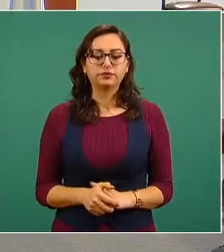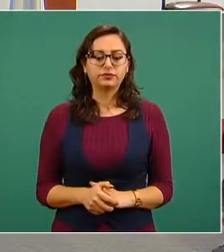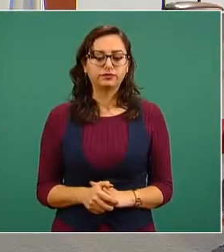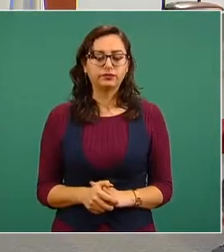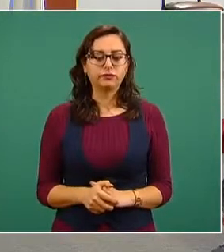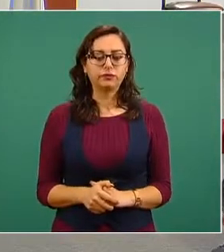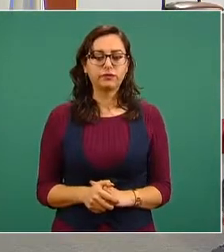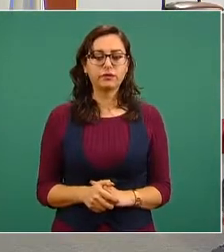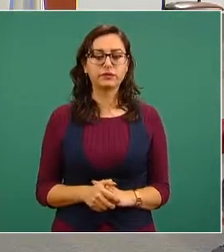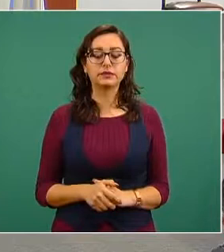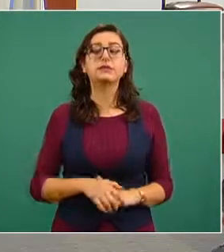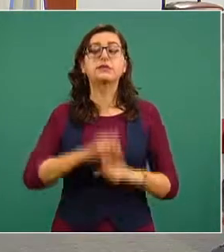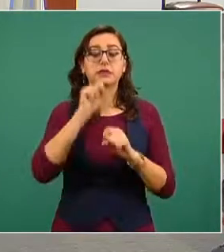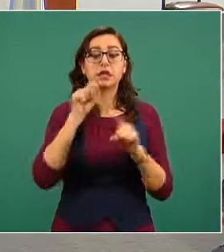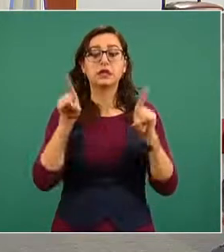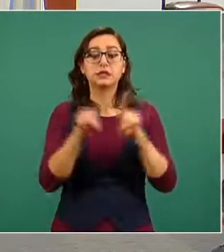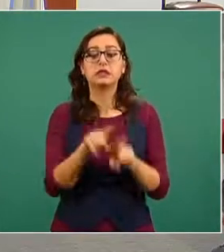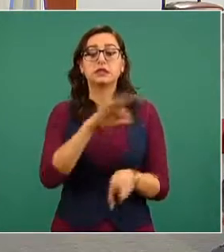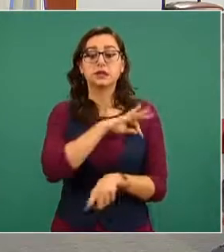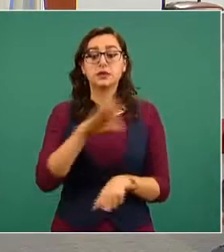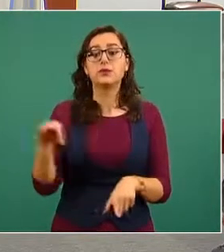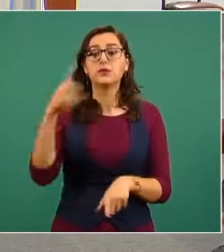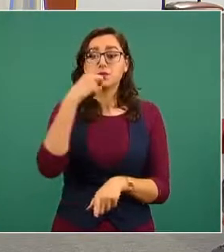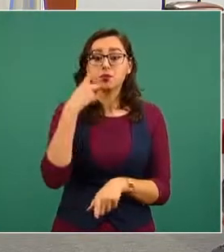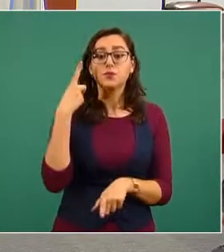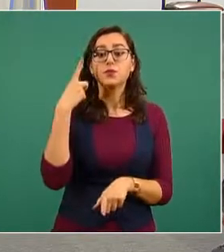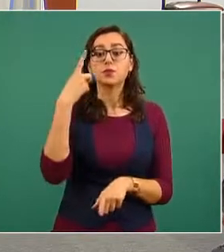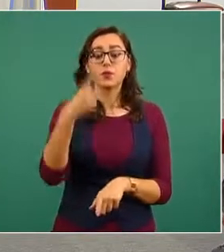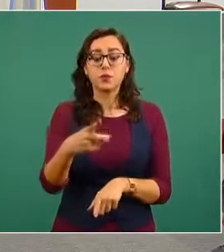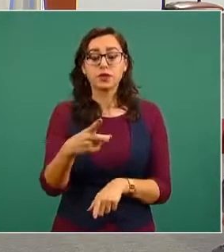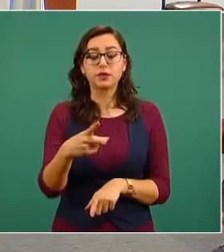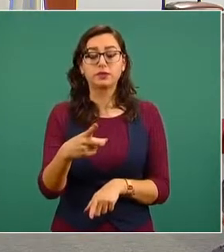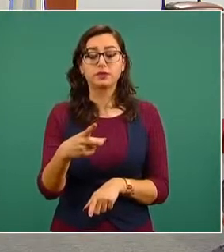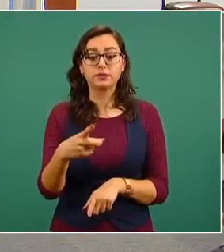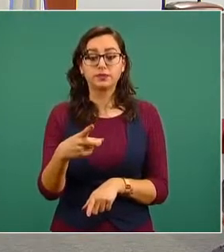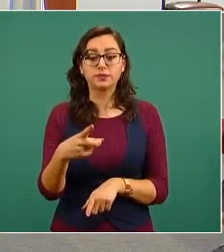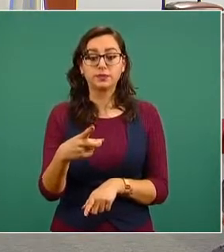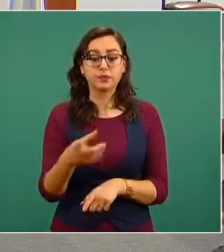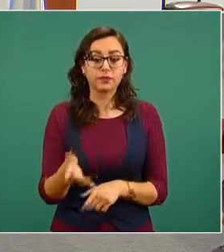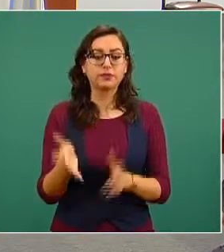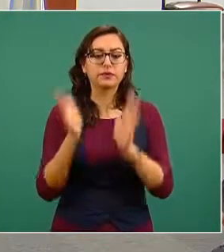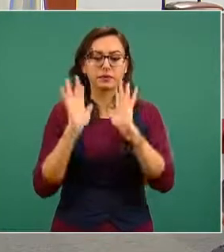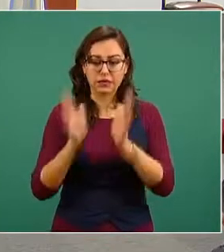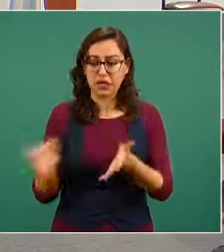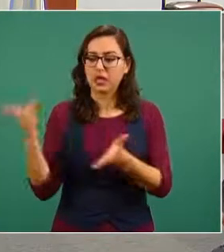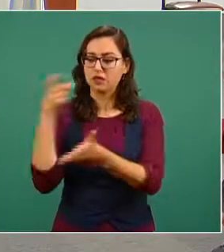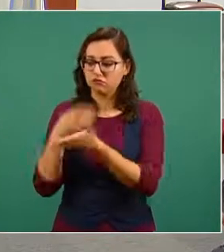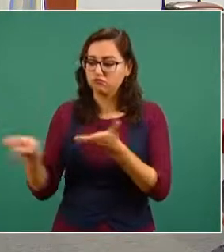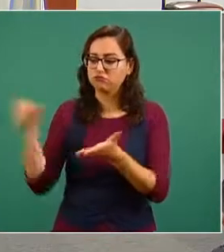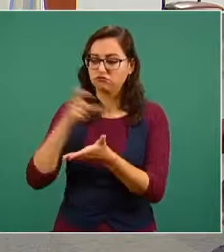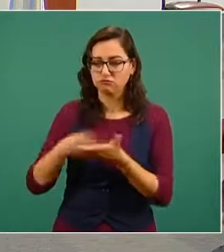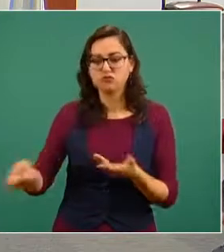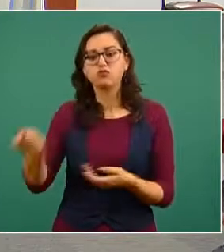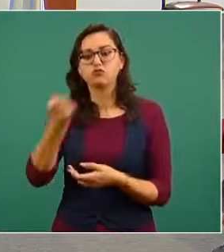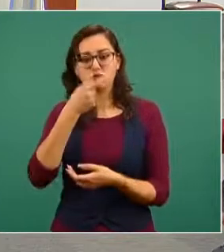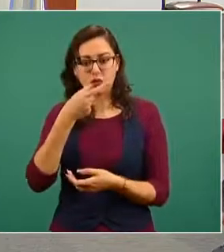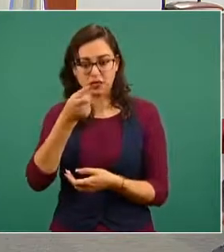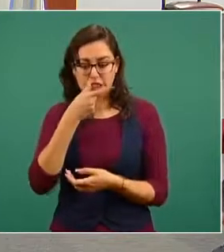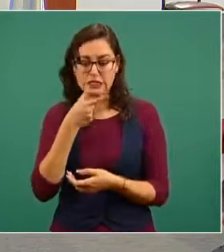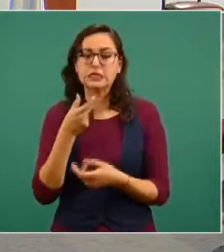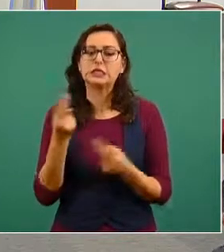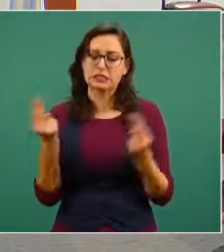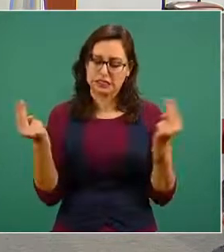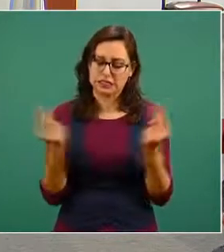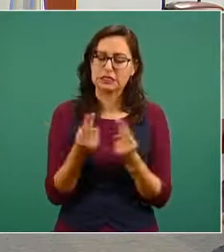también puedo informarle que se adquirieron medicinas que se utilizan para